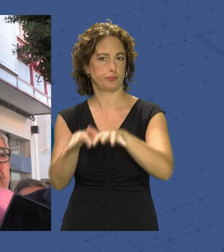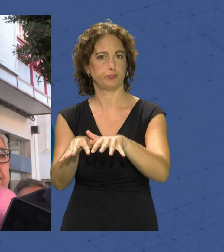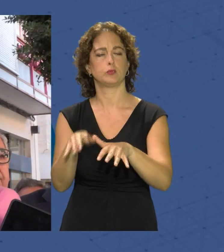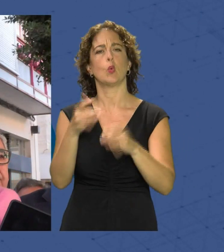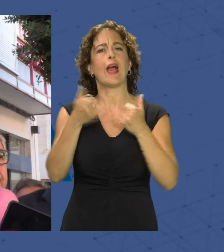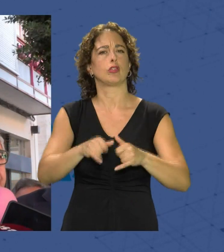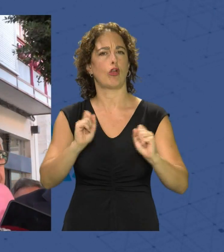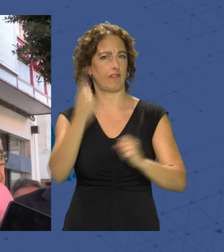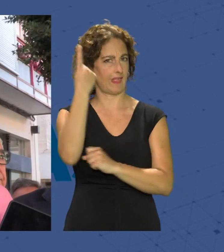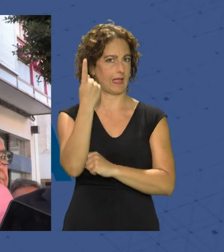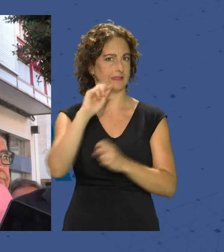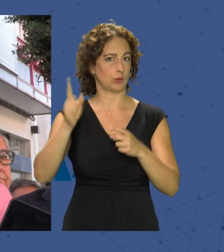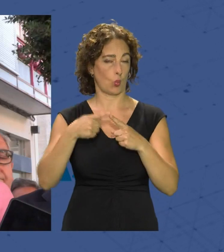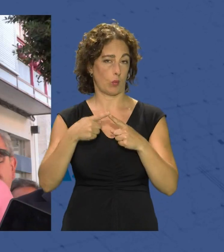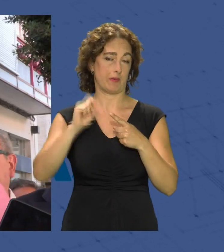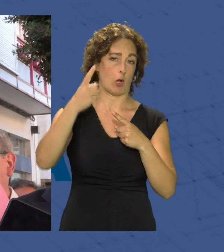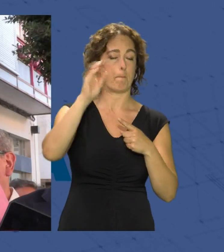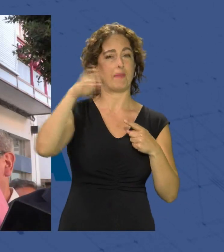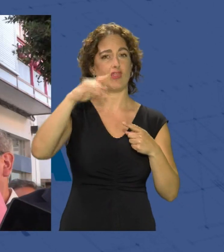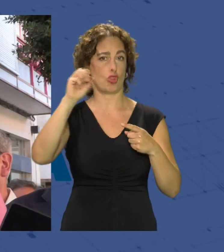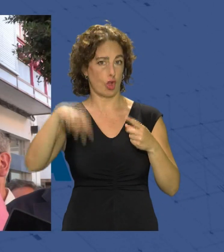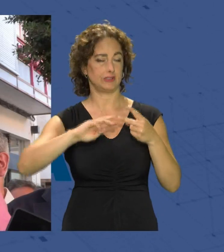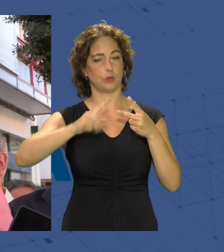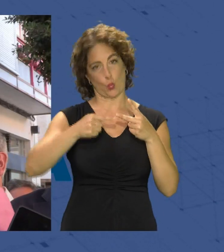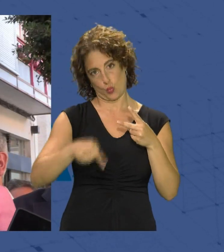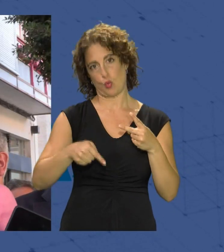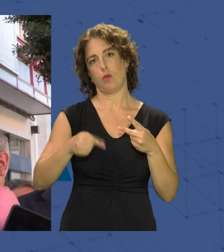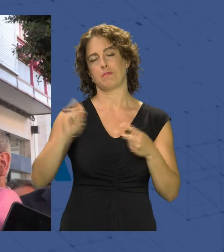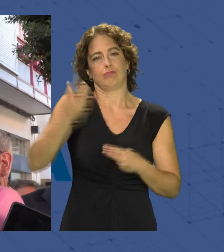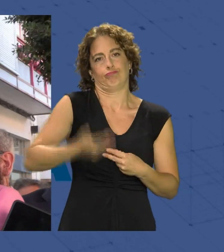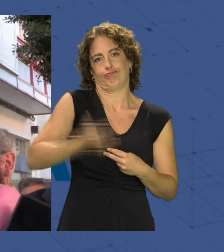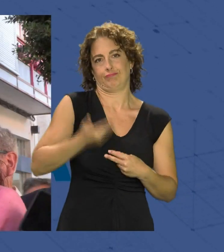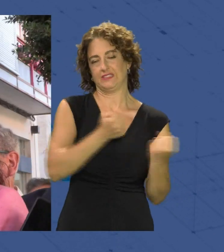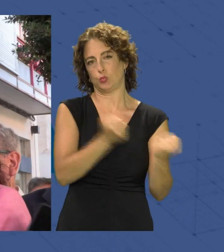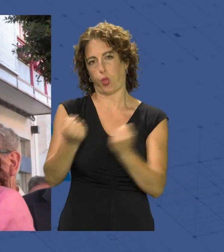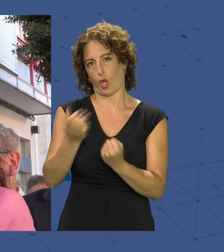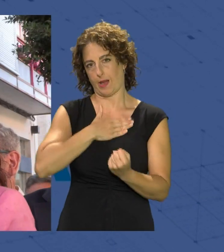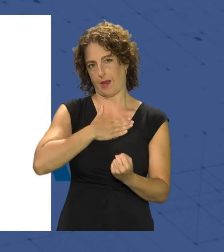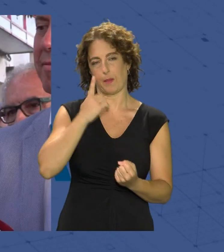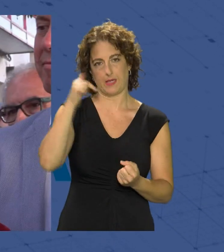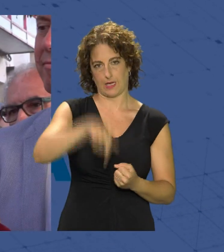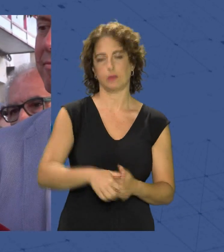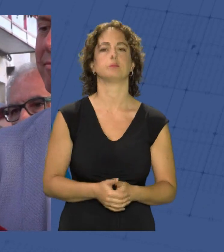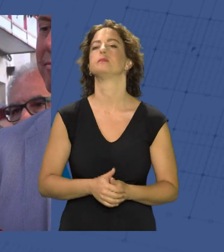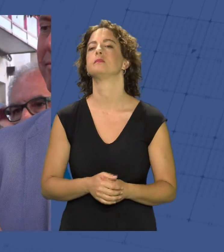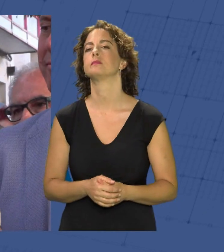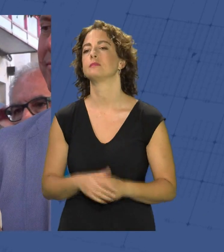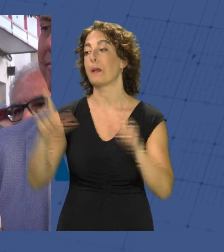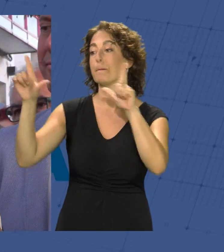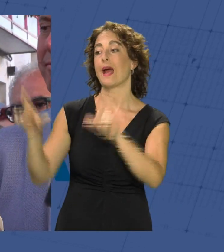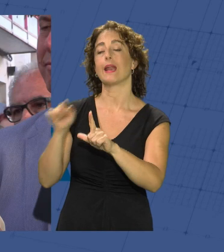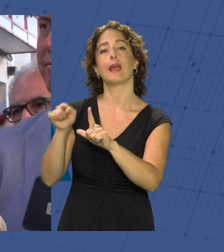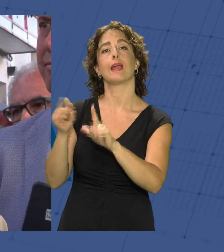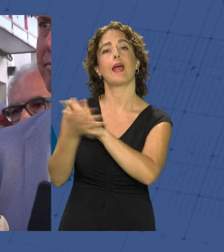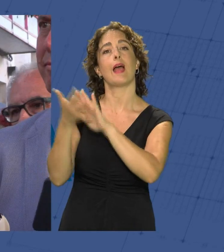oficiales el segundo junto con el pendón más importante institucionalmente hablando de la ciudad de Almería que en el panel que se